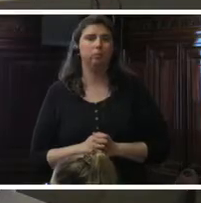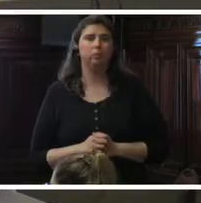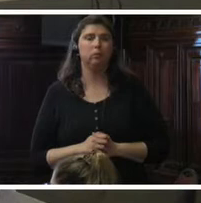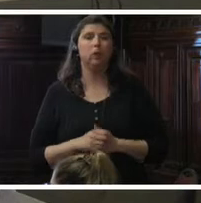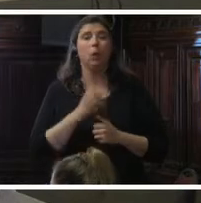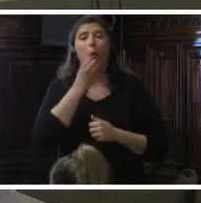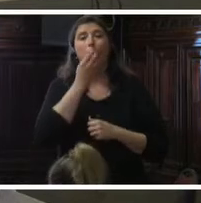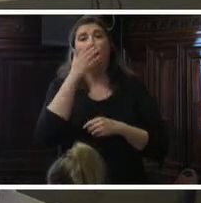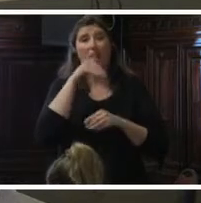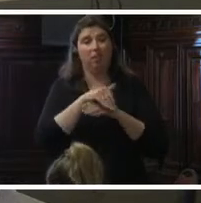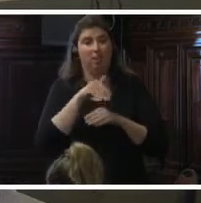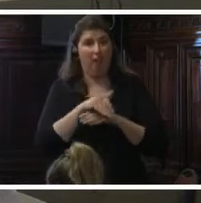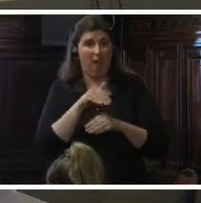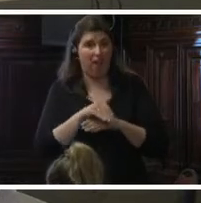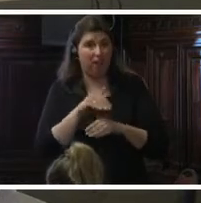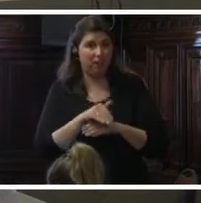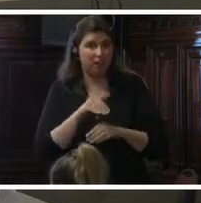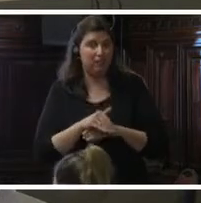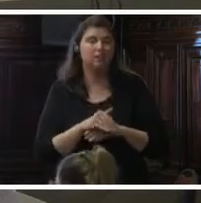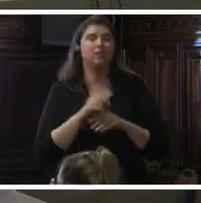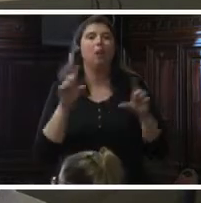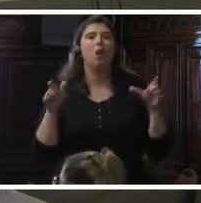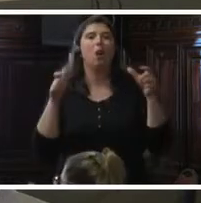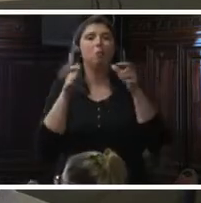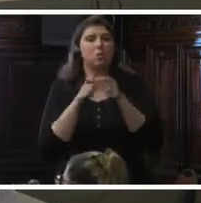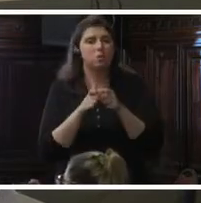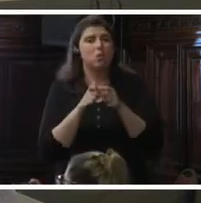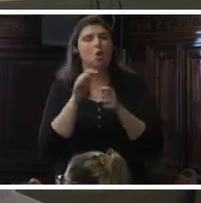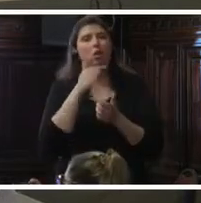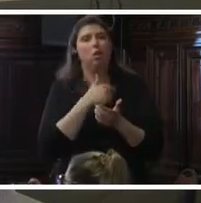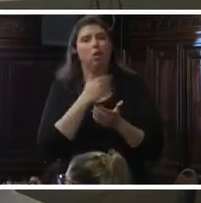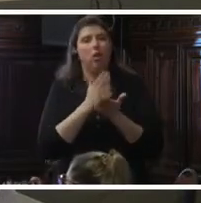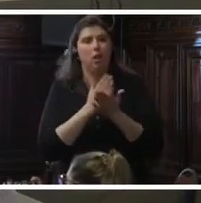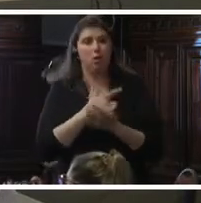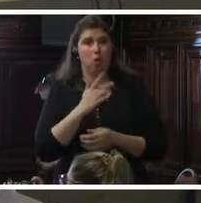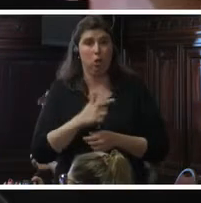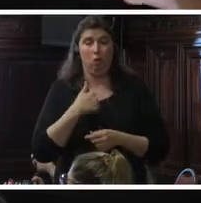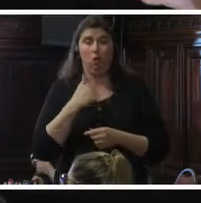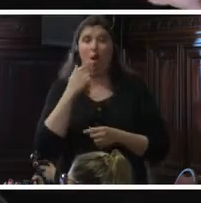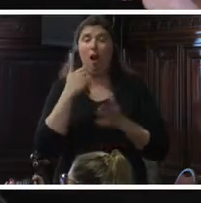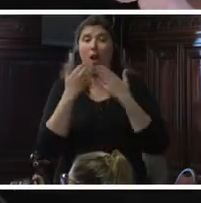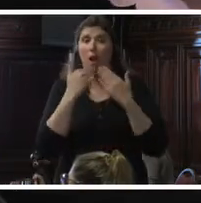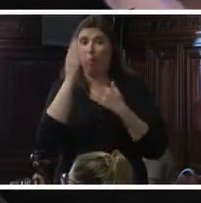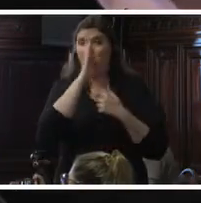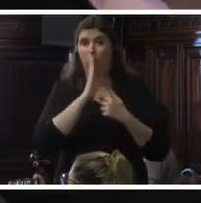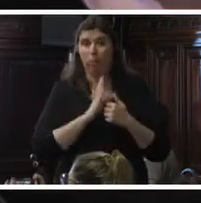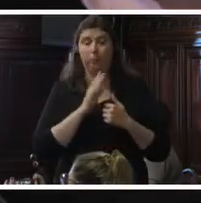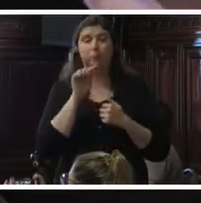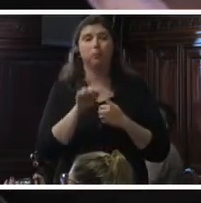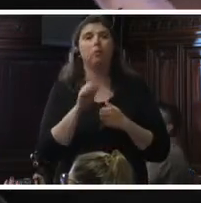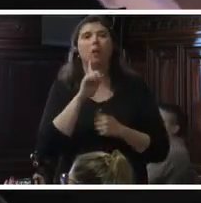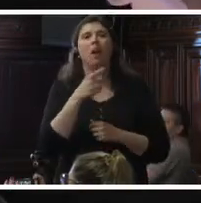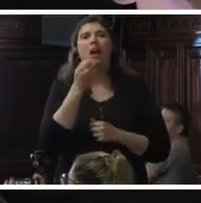Buenas tardes, honorables miembros de la Comisión Interamericana. Yo voy a hablar portugués. Mi nombre es Beatriz Gali,